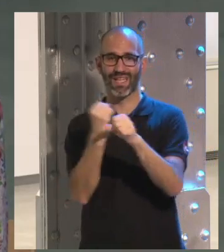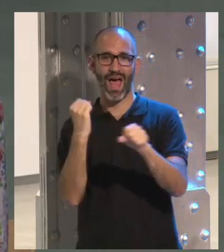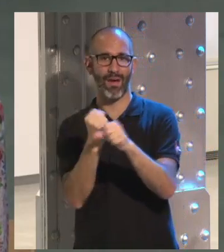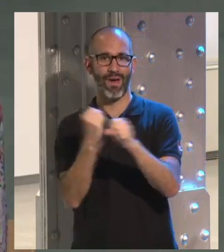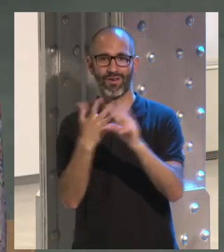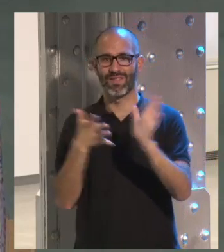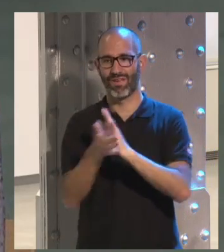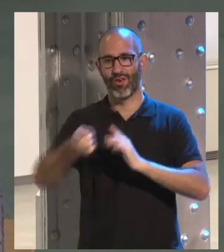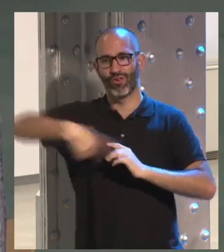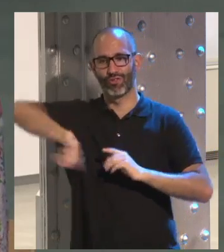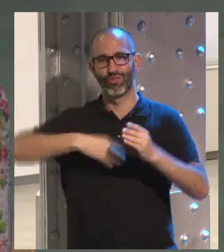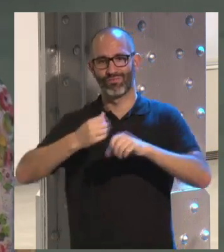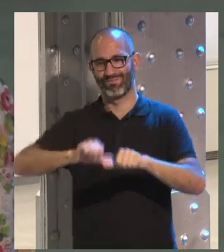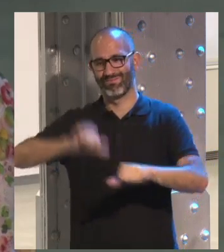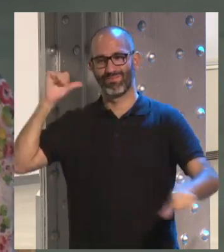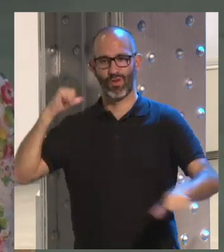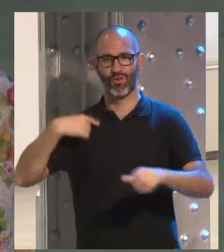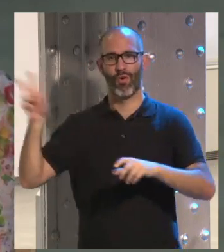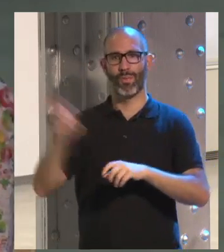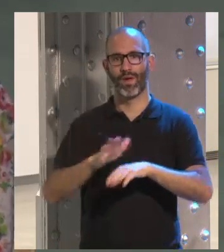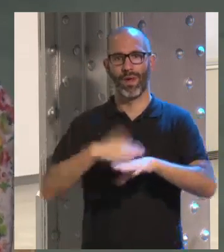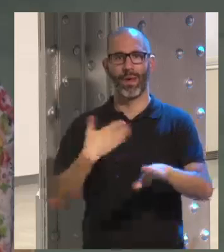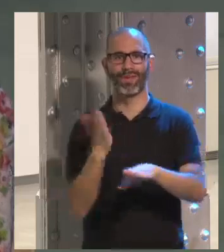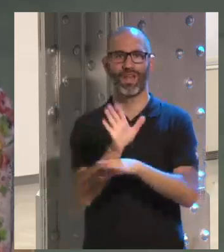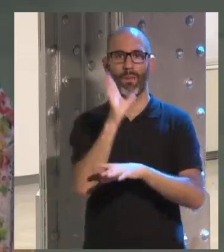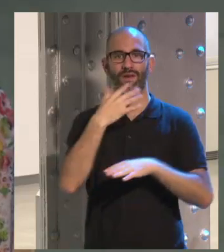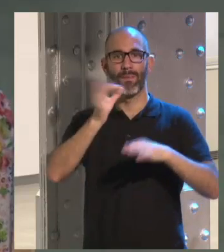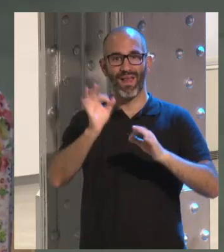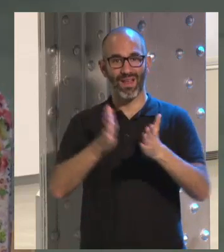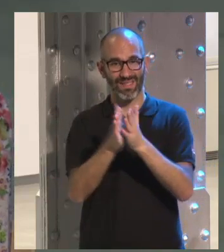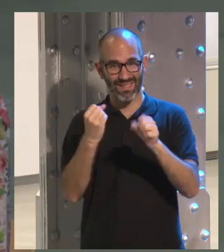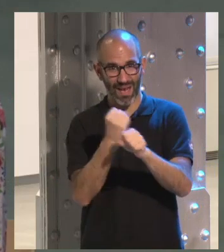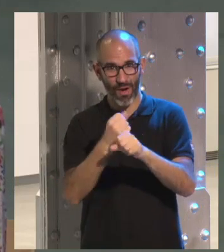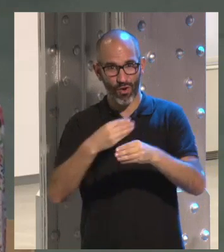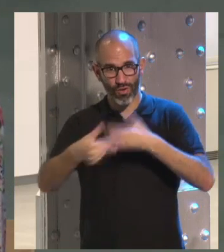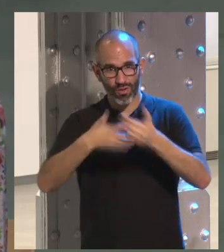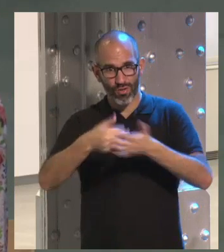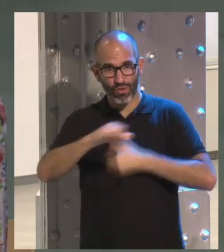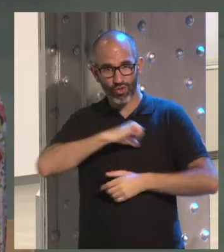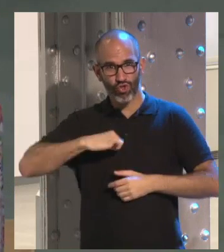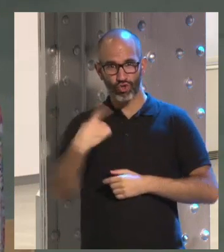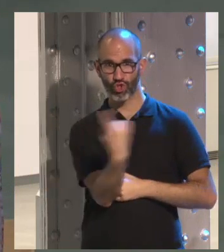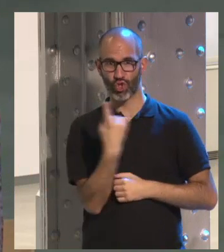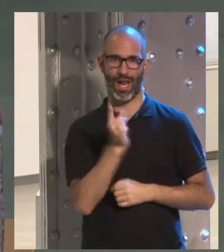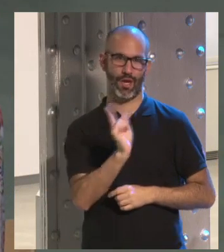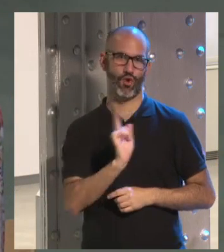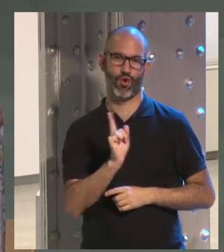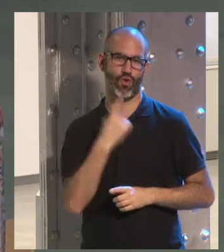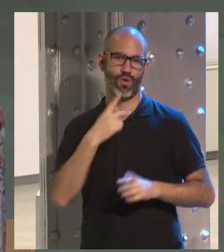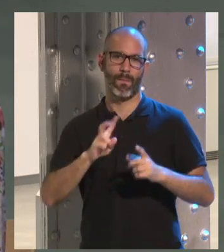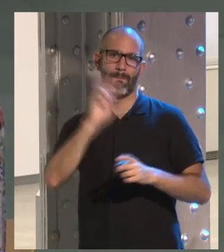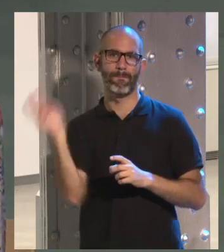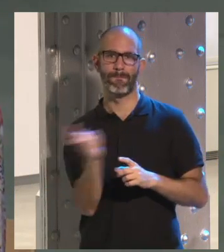que hemos hecho, yo vengo aquí a presentarlo, pero no lo he hecho obviamente yo sola. Es un trabajo que hemos hecho varios